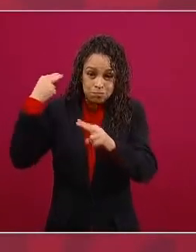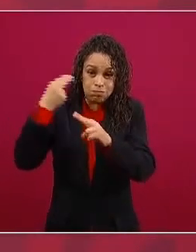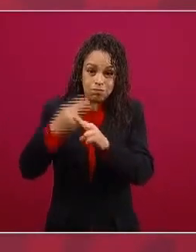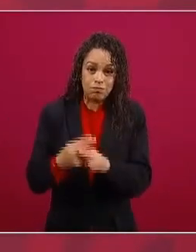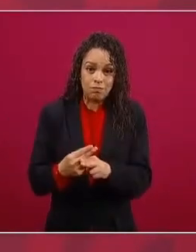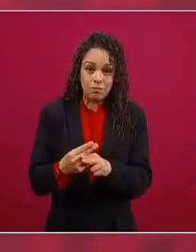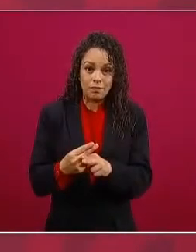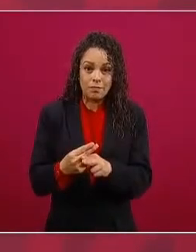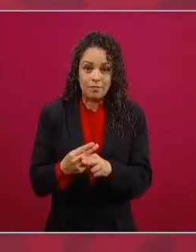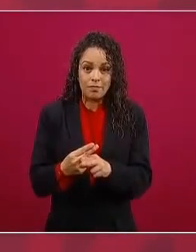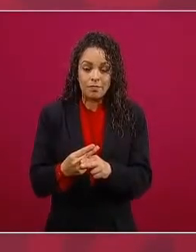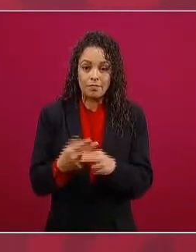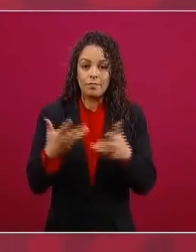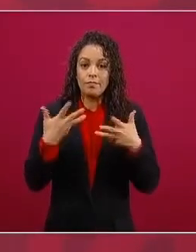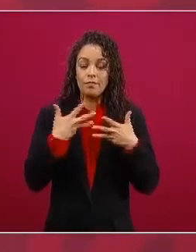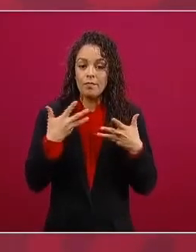dinero